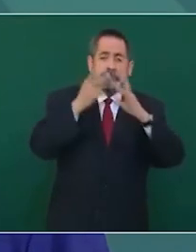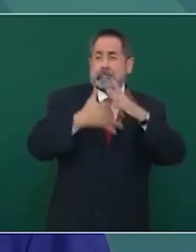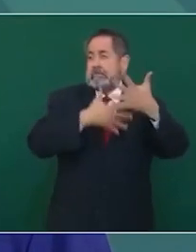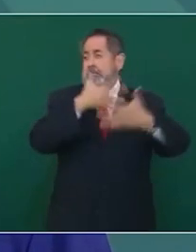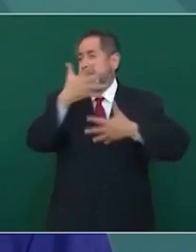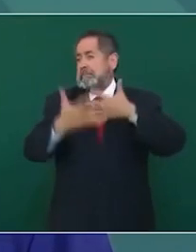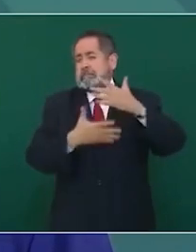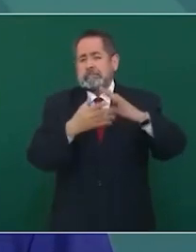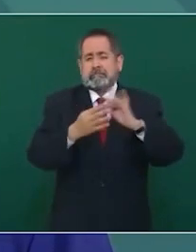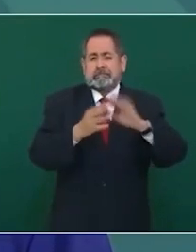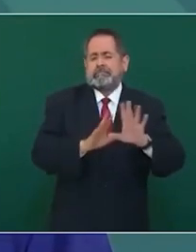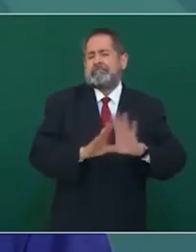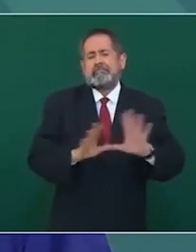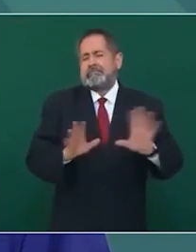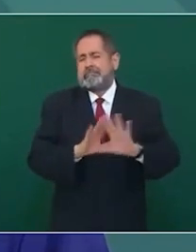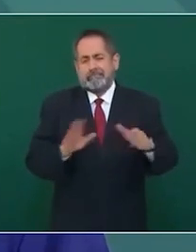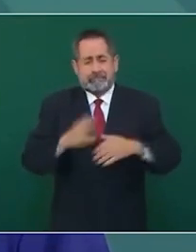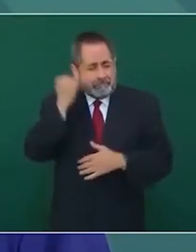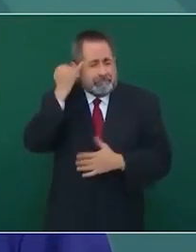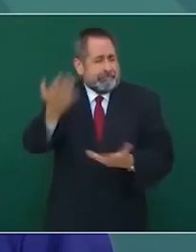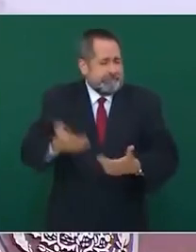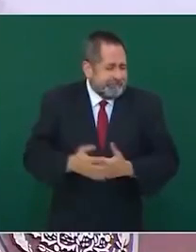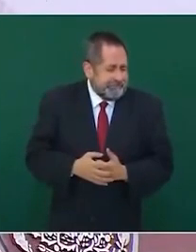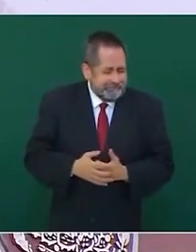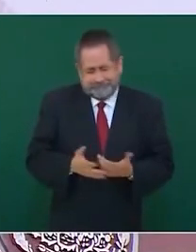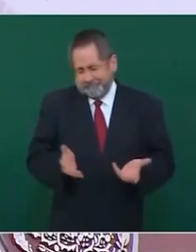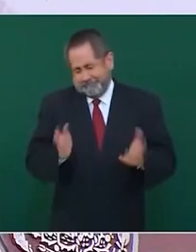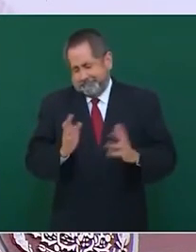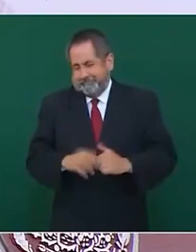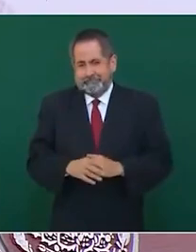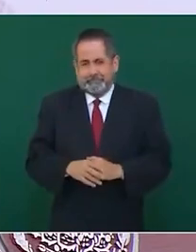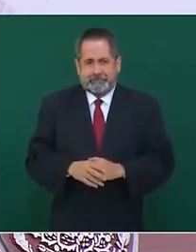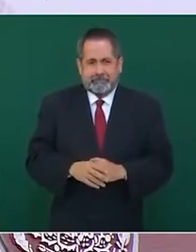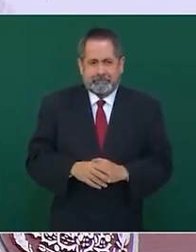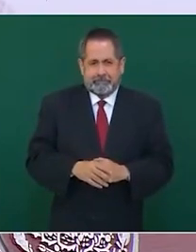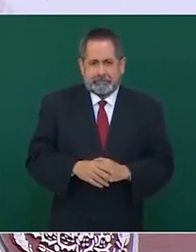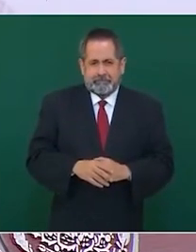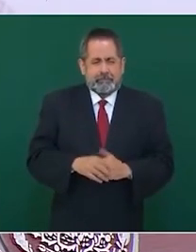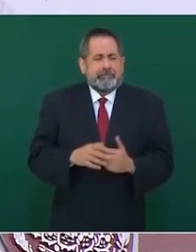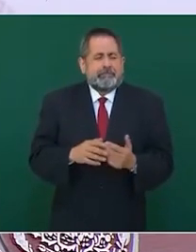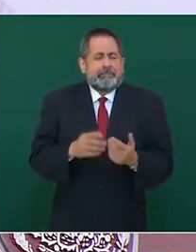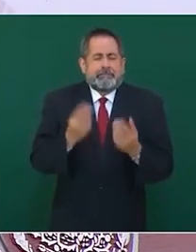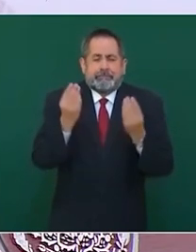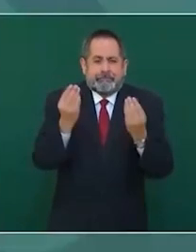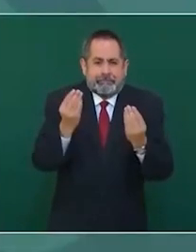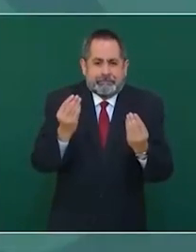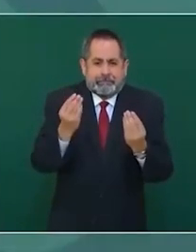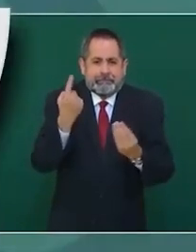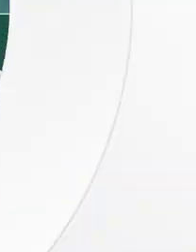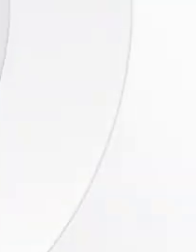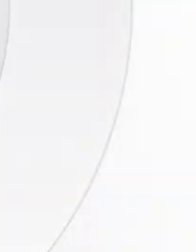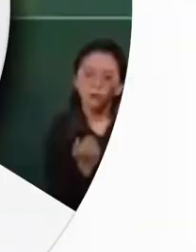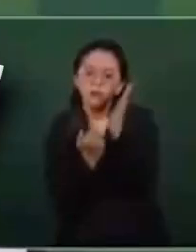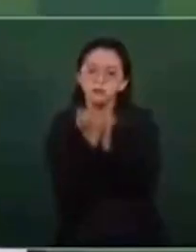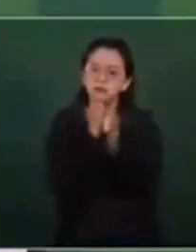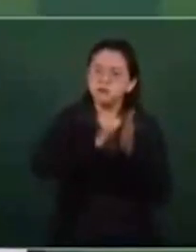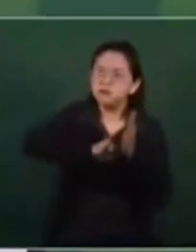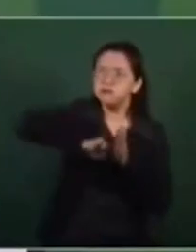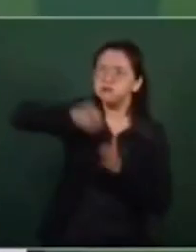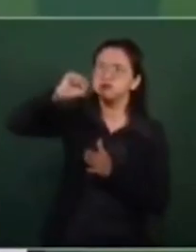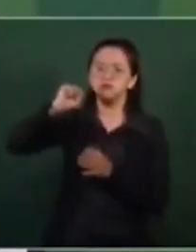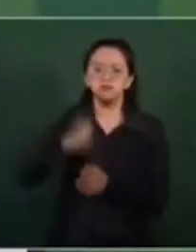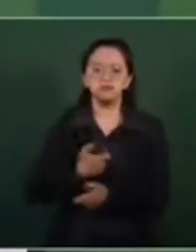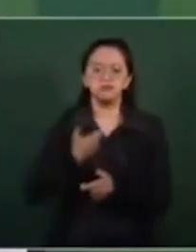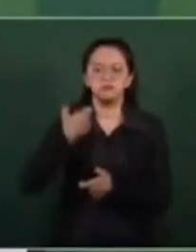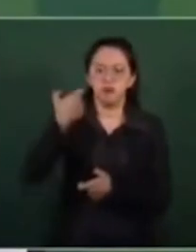escándalo. Imagínense. Pero qué necesidad. Precio de la